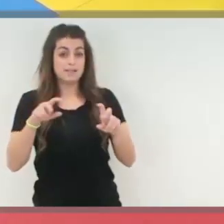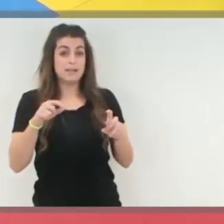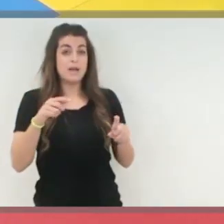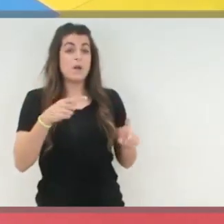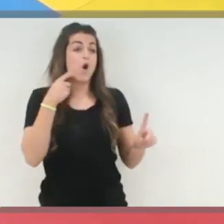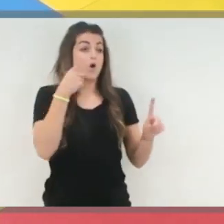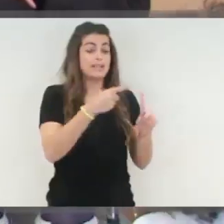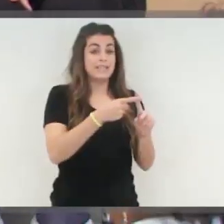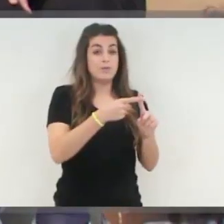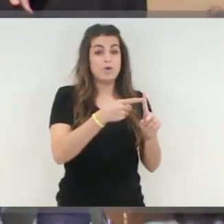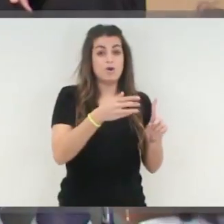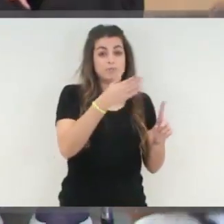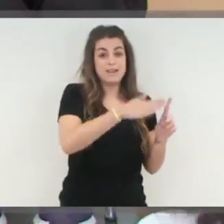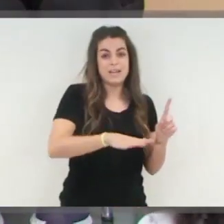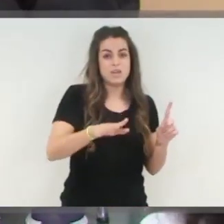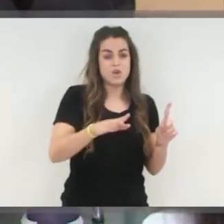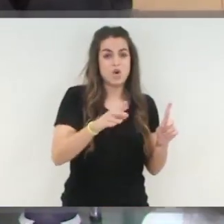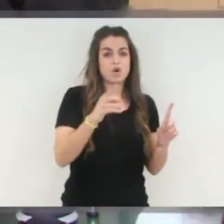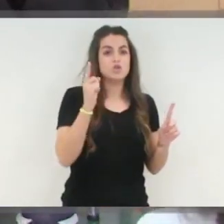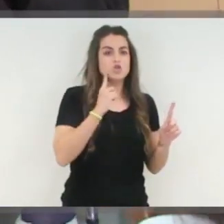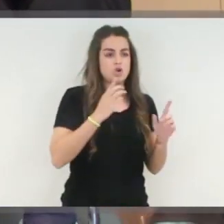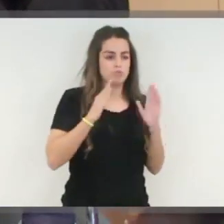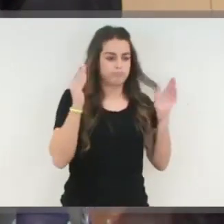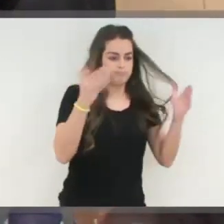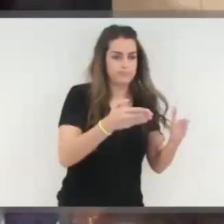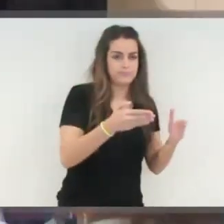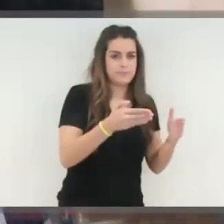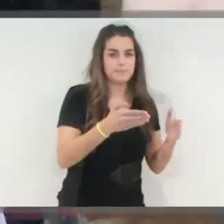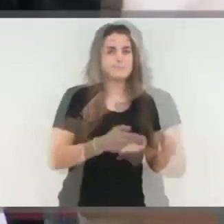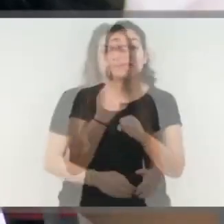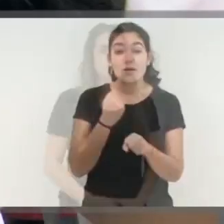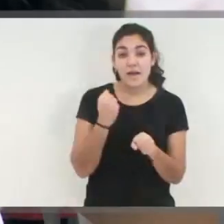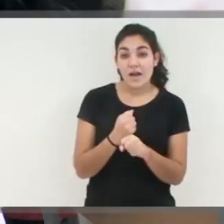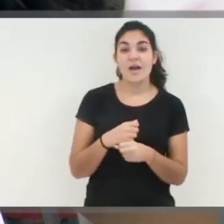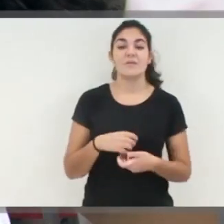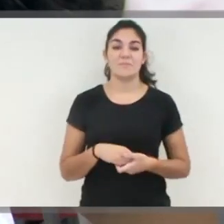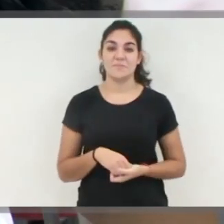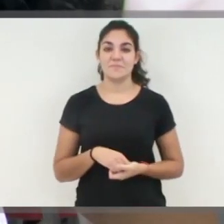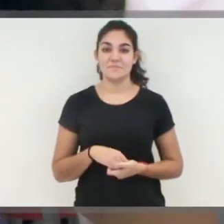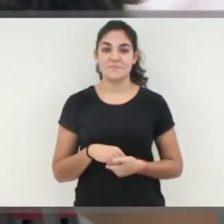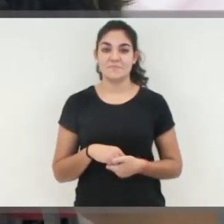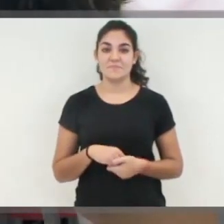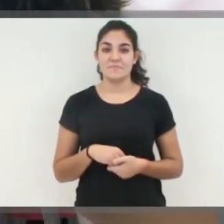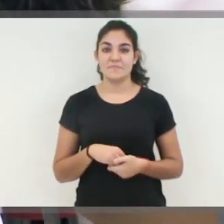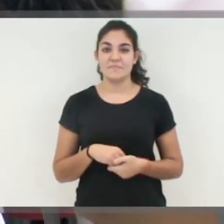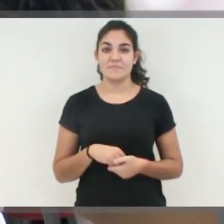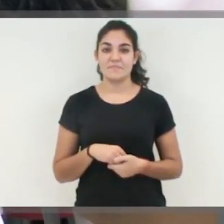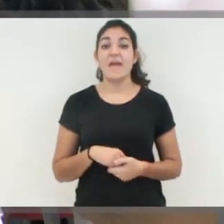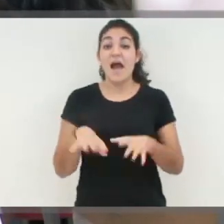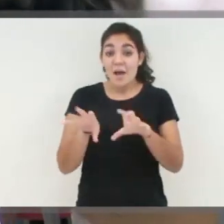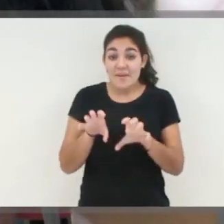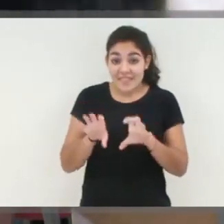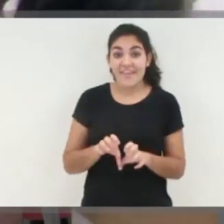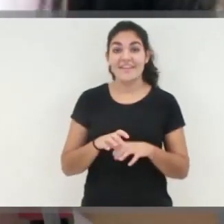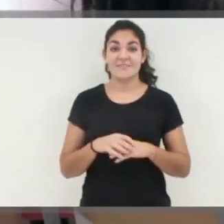pues las hacemos pensando en los niños sordos. Pues trabajar, aprender,